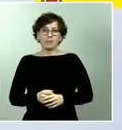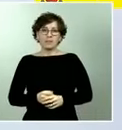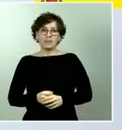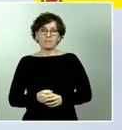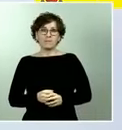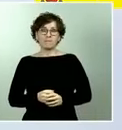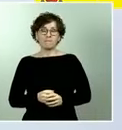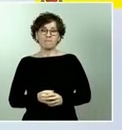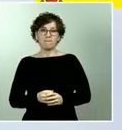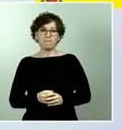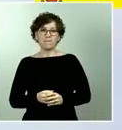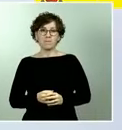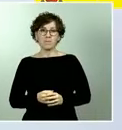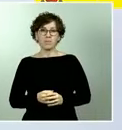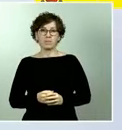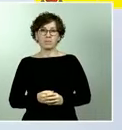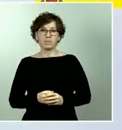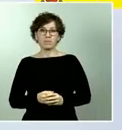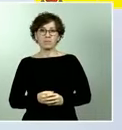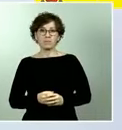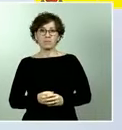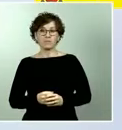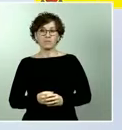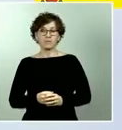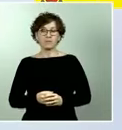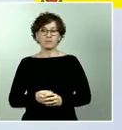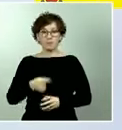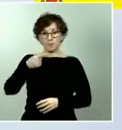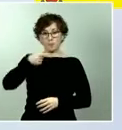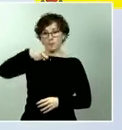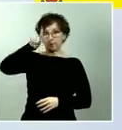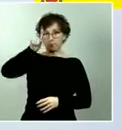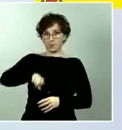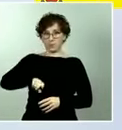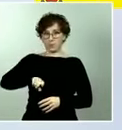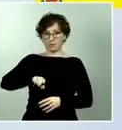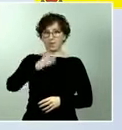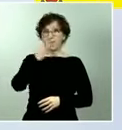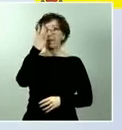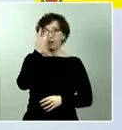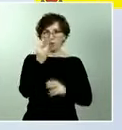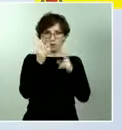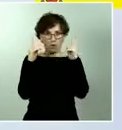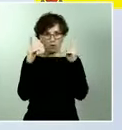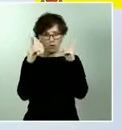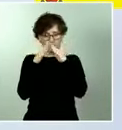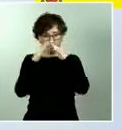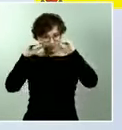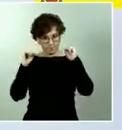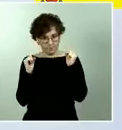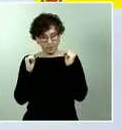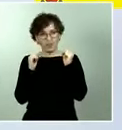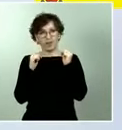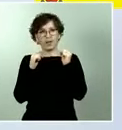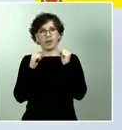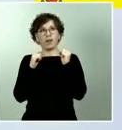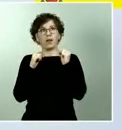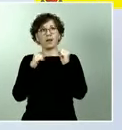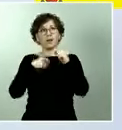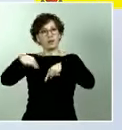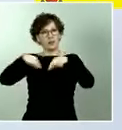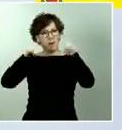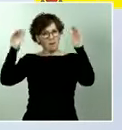después de un mes y cinco días de confinamiento y reducción de la movilidad, ya hay al menos unas fechas